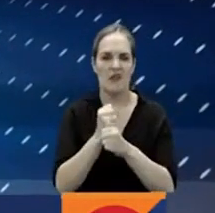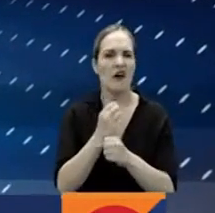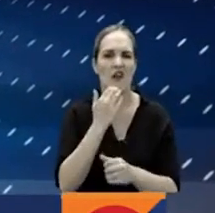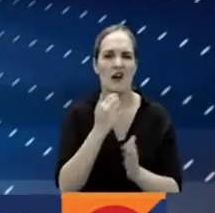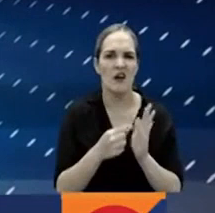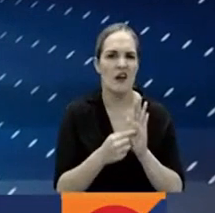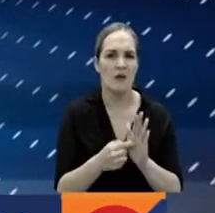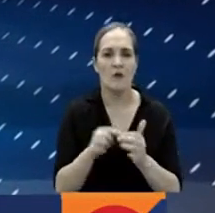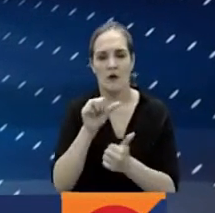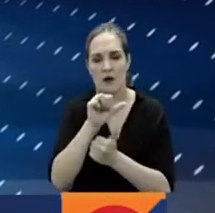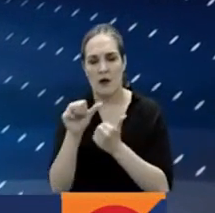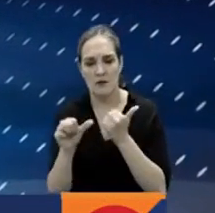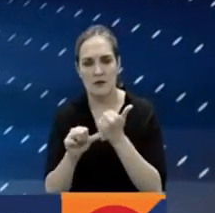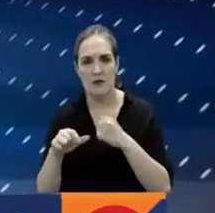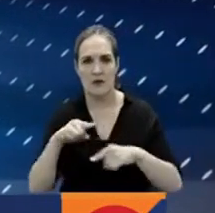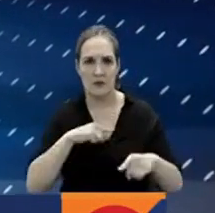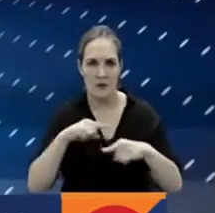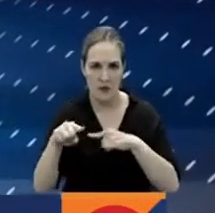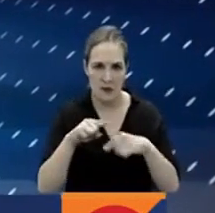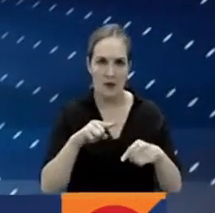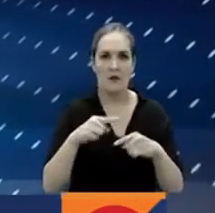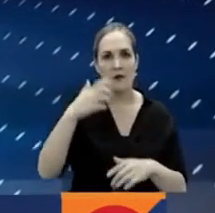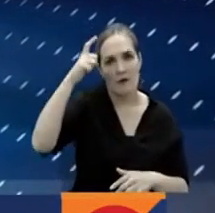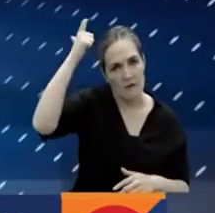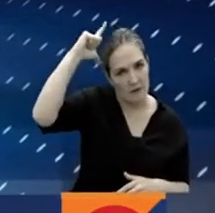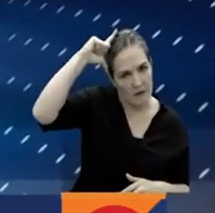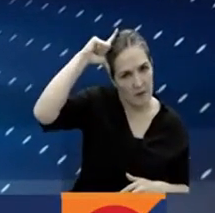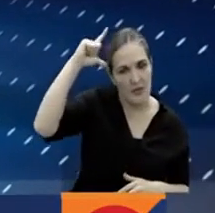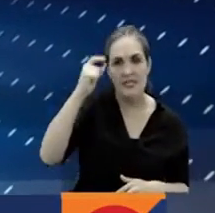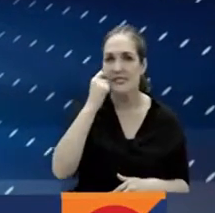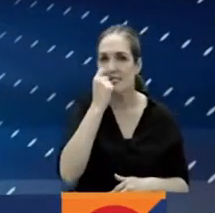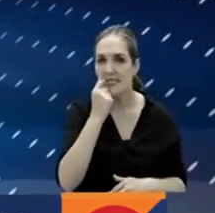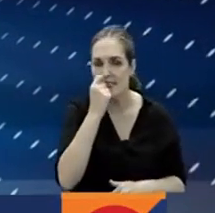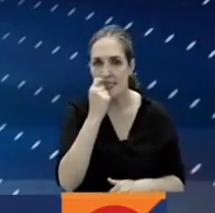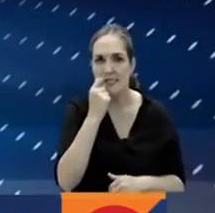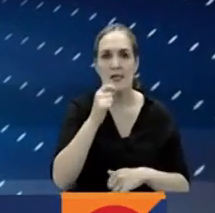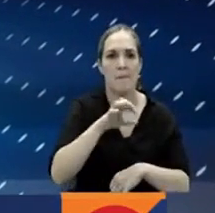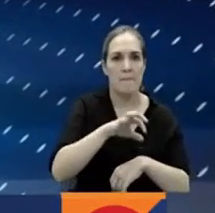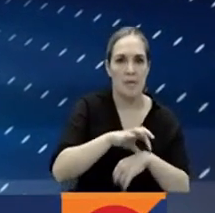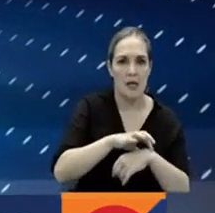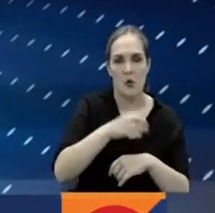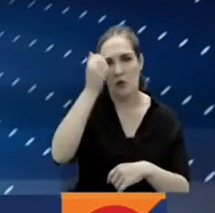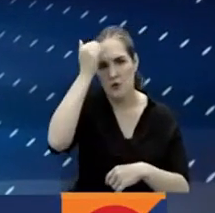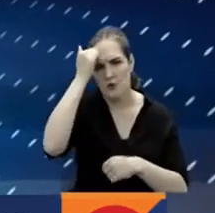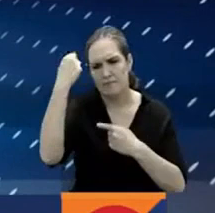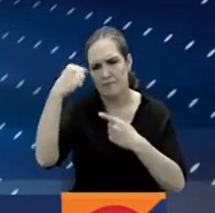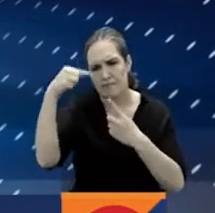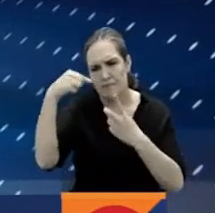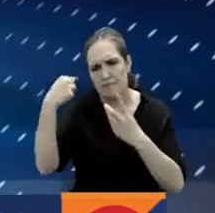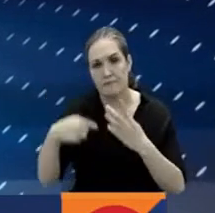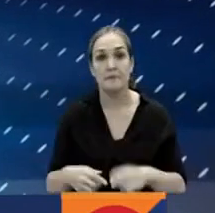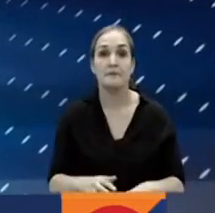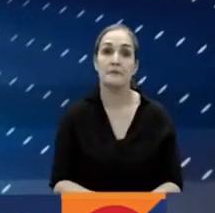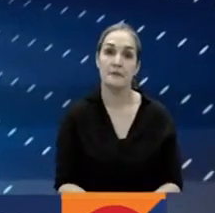auxiliares administrativos enfermeros odontólogos médicos docentes entre otros